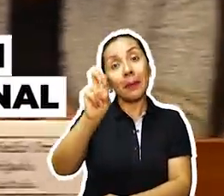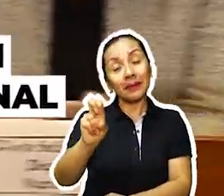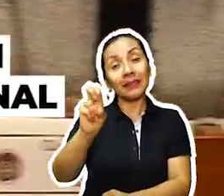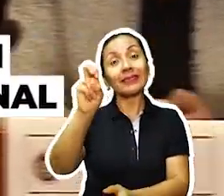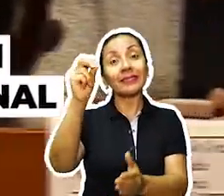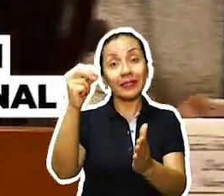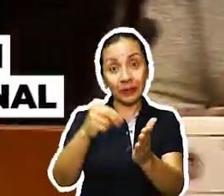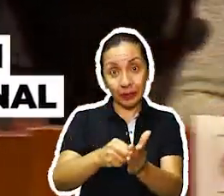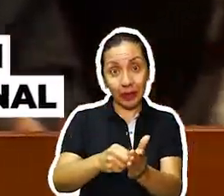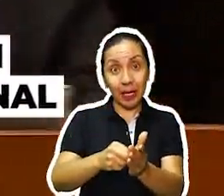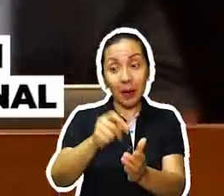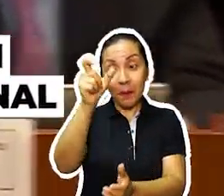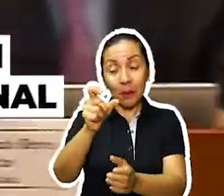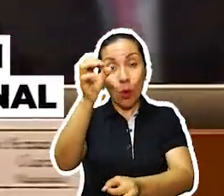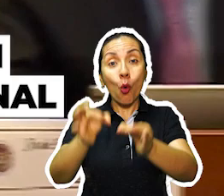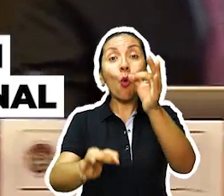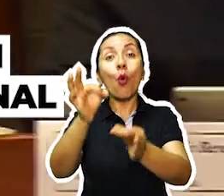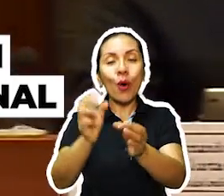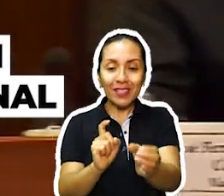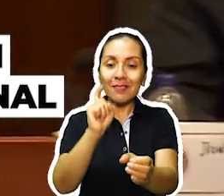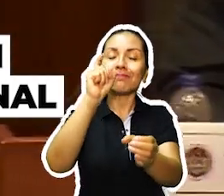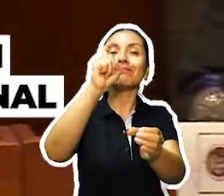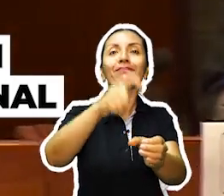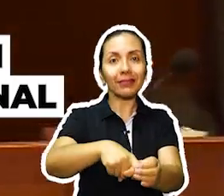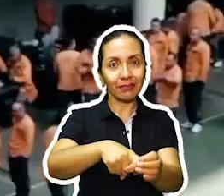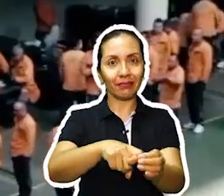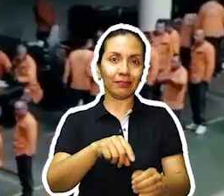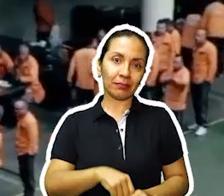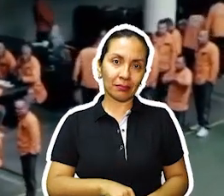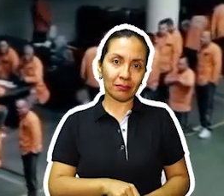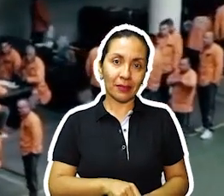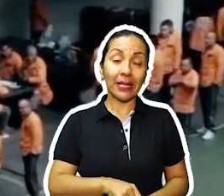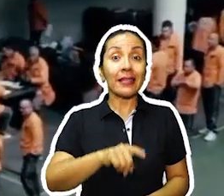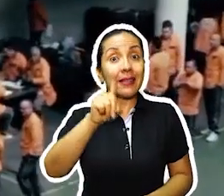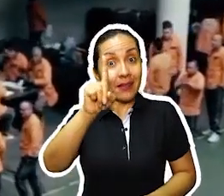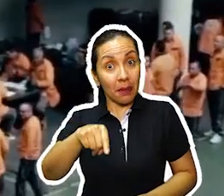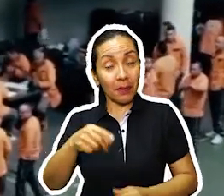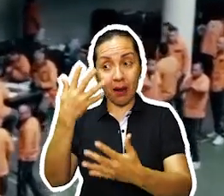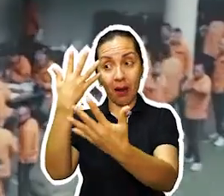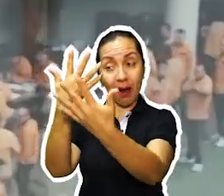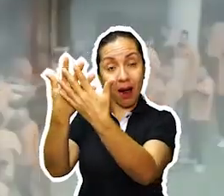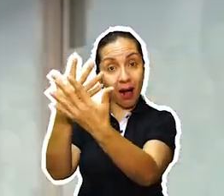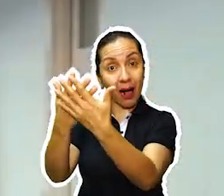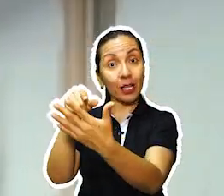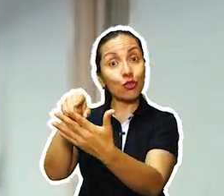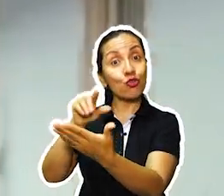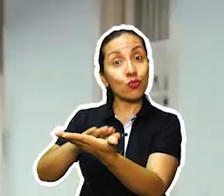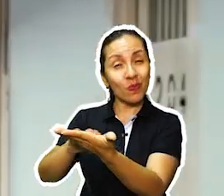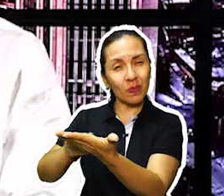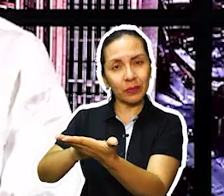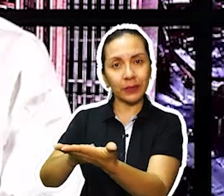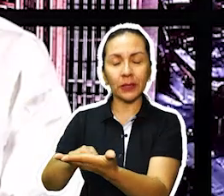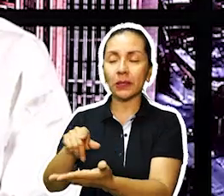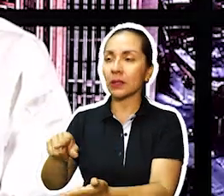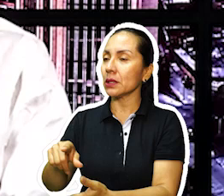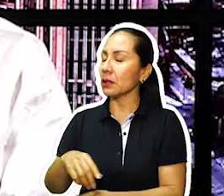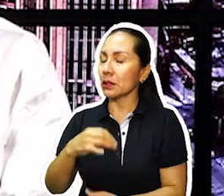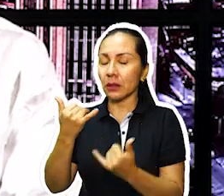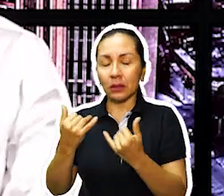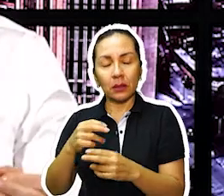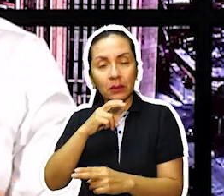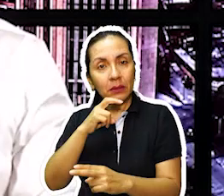refuerzo de más de 27 mil jueces en todo el territorio nacional. Parte de esa justicia eficaz tiene que ver con el sistema carcelario.